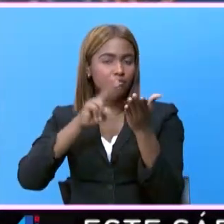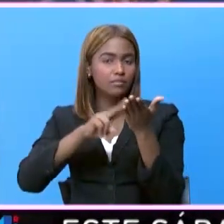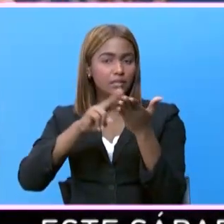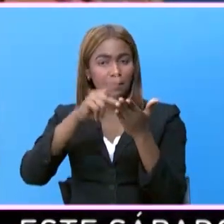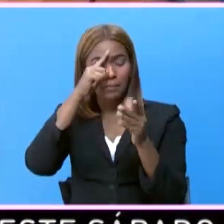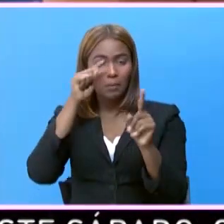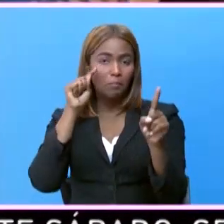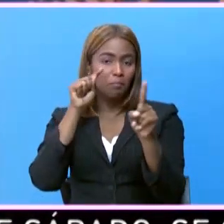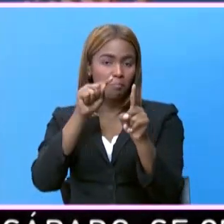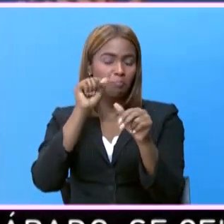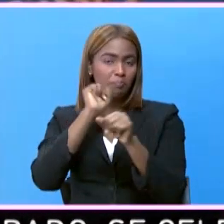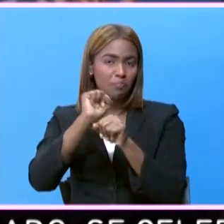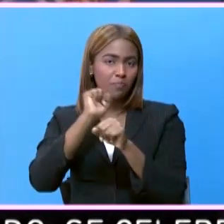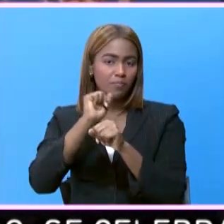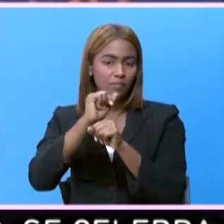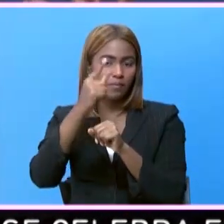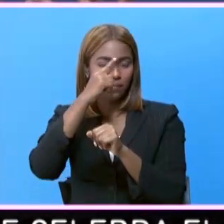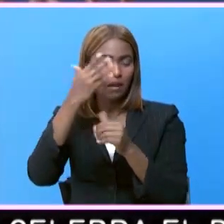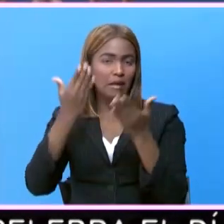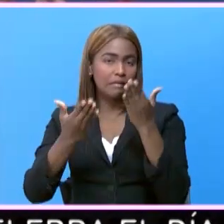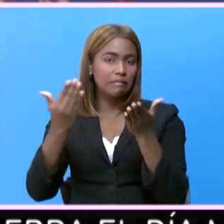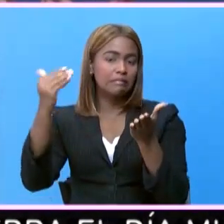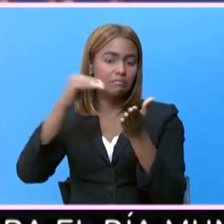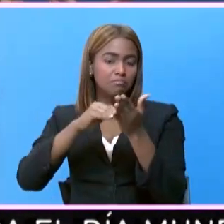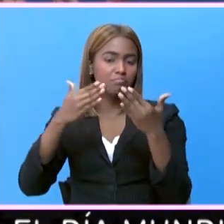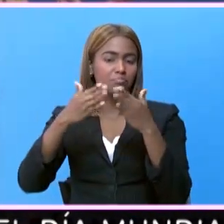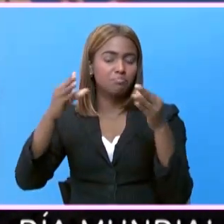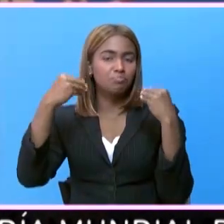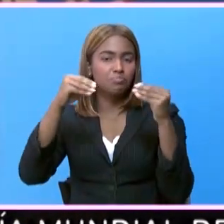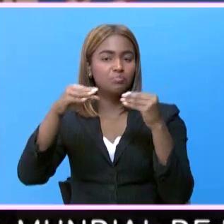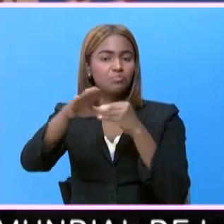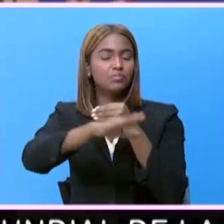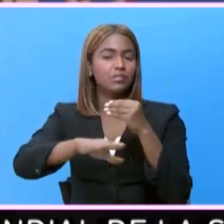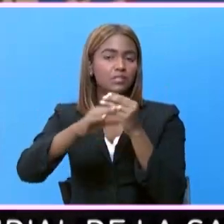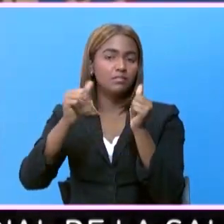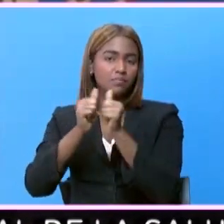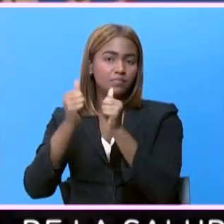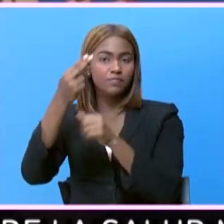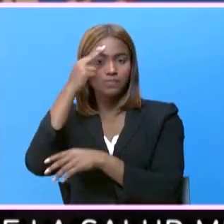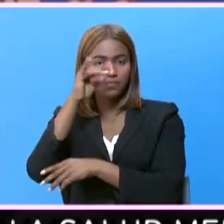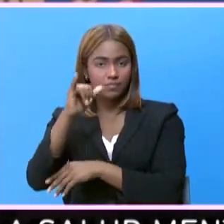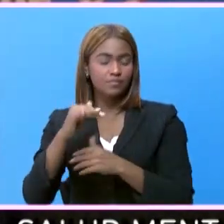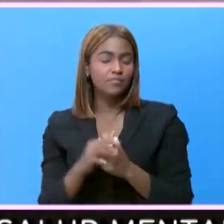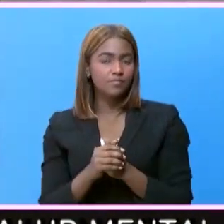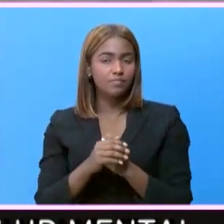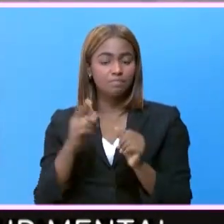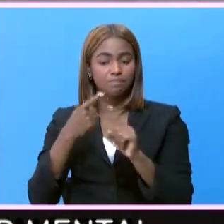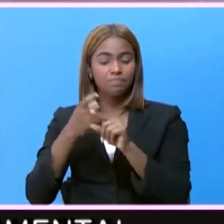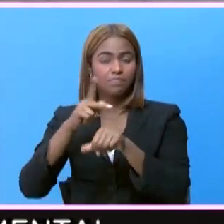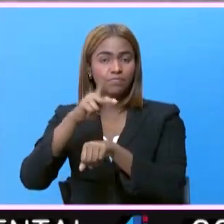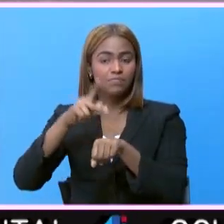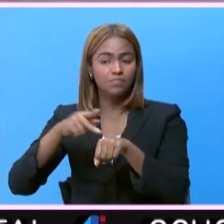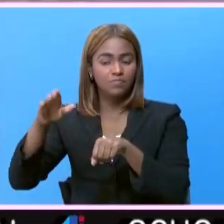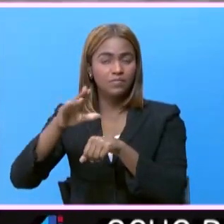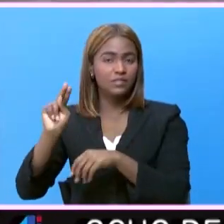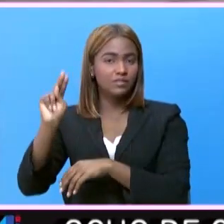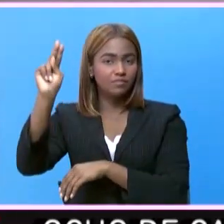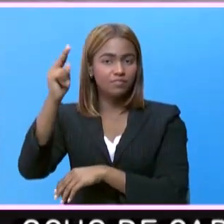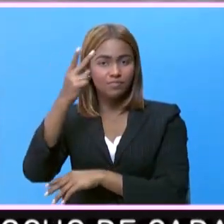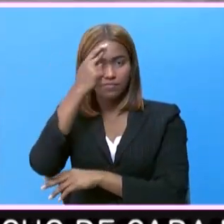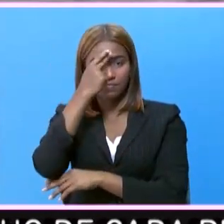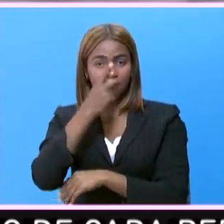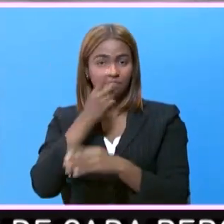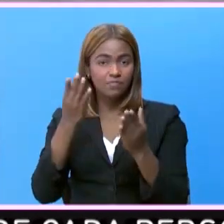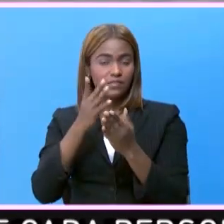del plan piloto ante la posible apertura del mercado fronterizo con Haití. Desde la frontera norte del país,